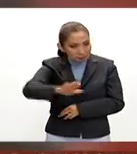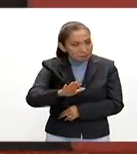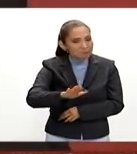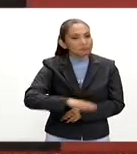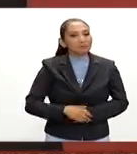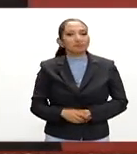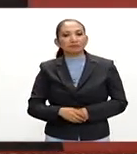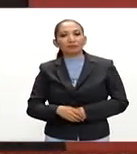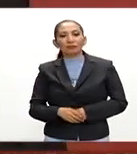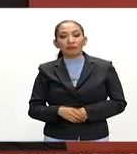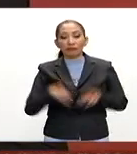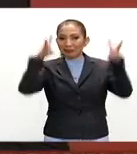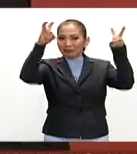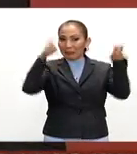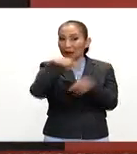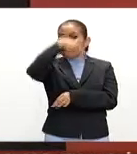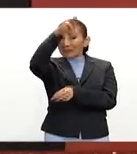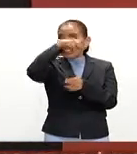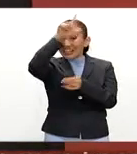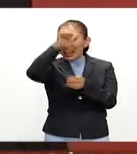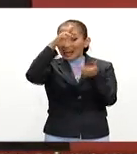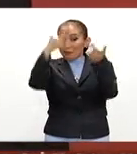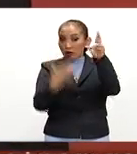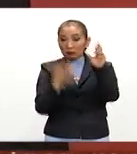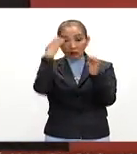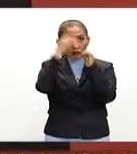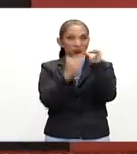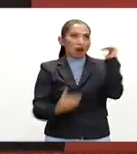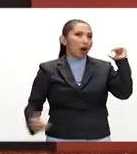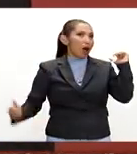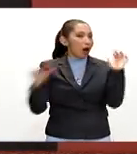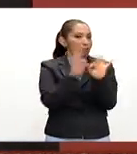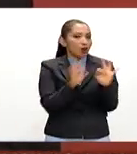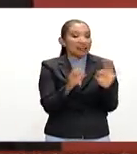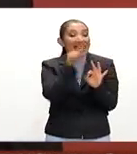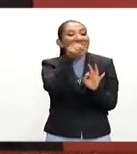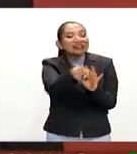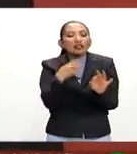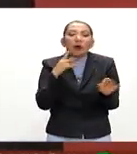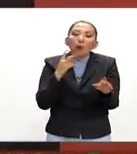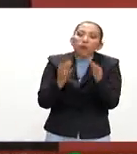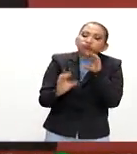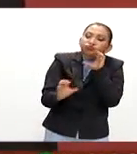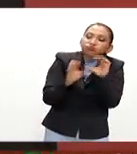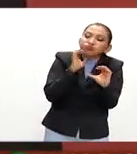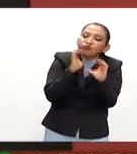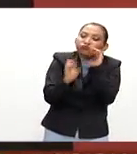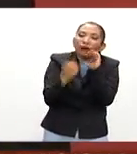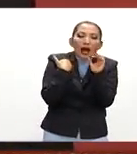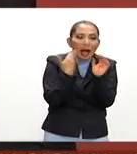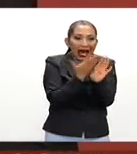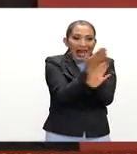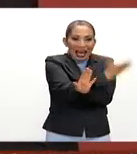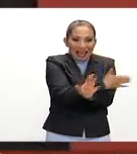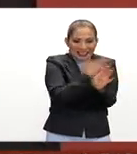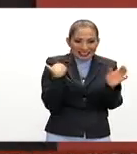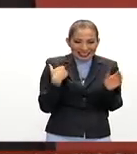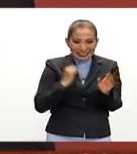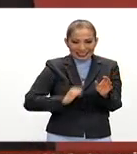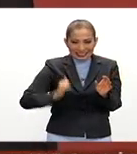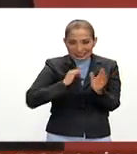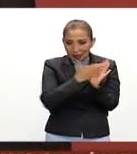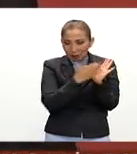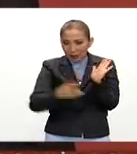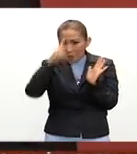Pinta la revolución es más que una exposición es un diálogo entre el pasado y el presente entre